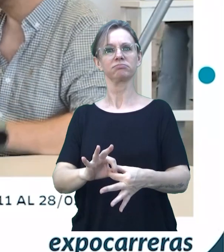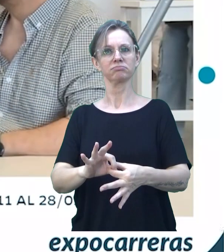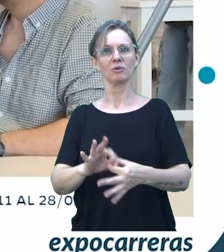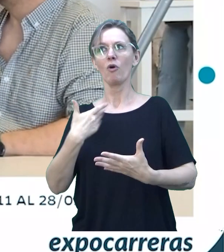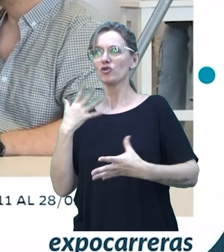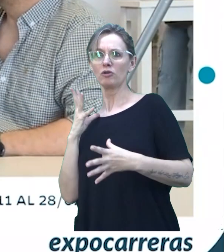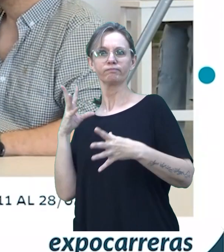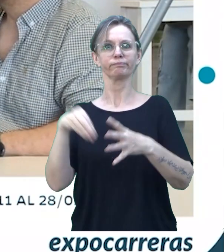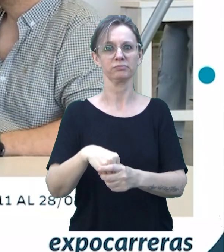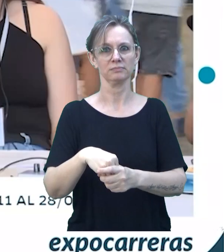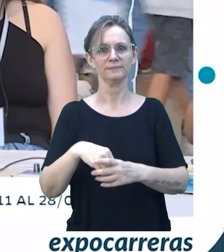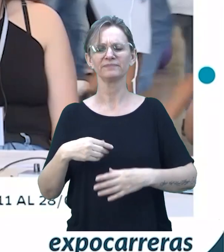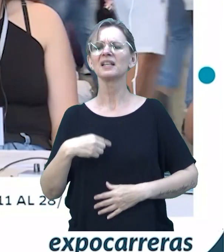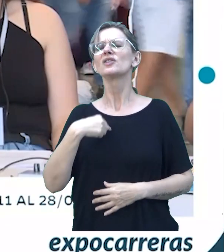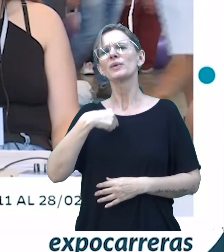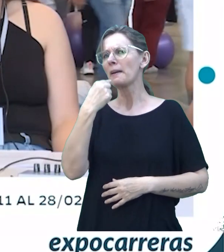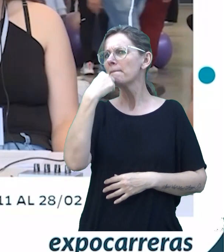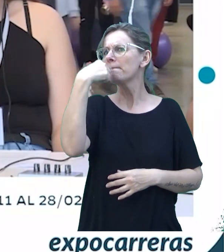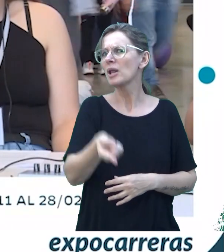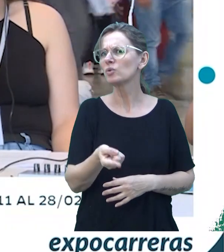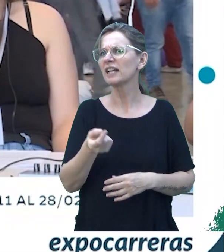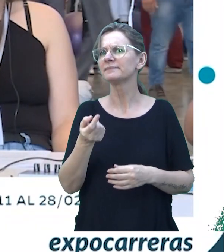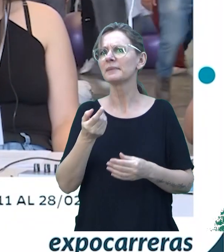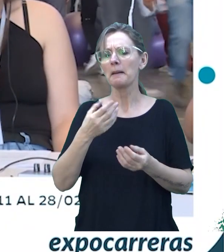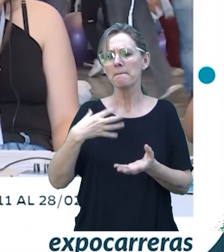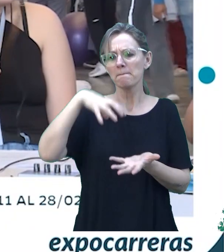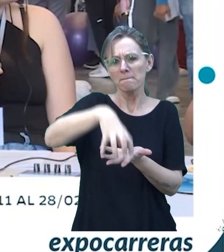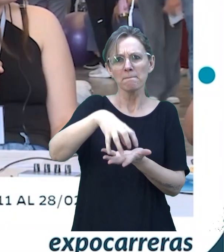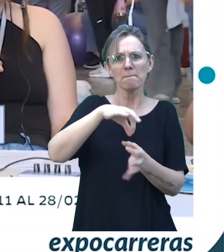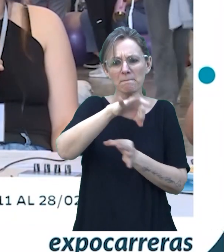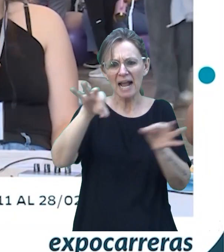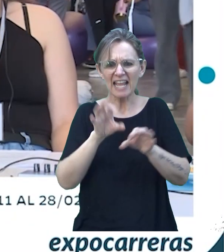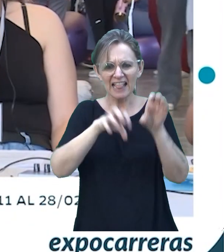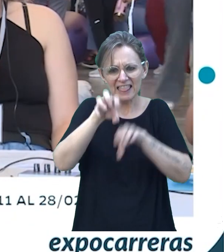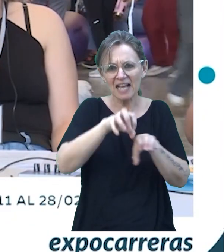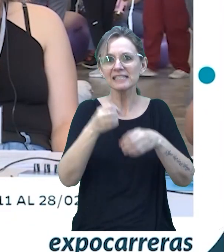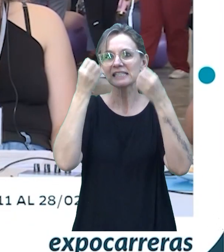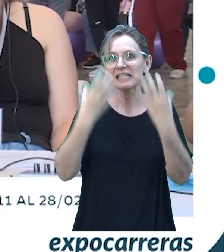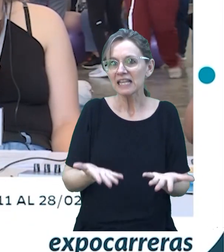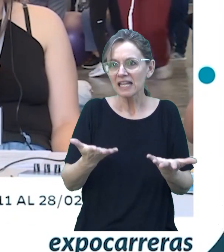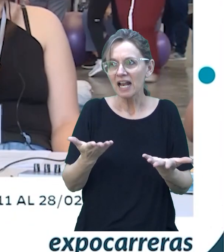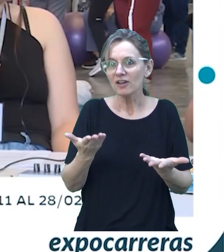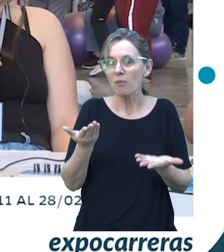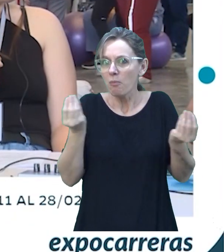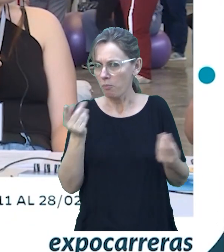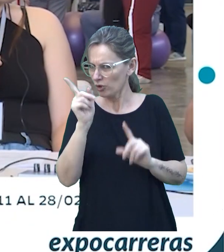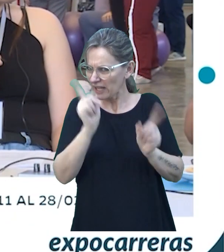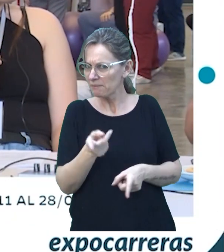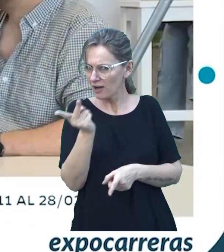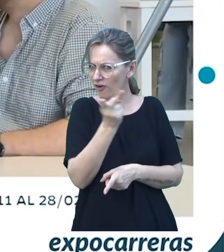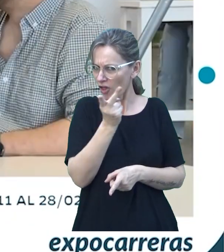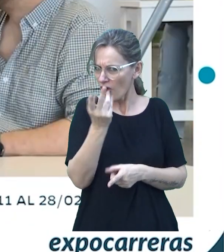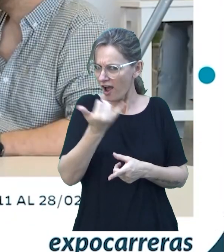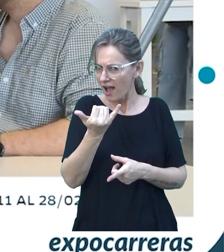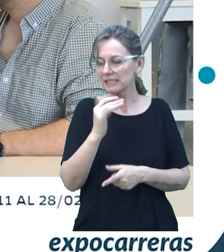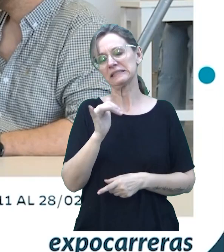Voy a hacer una pregunta. ¿Qué onda con las maquetas? ¿Cómo te llevas con las maquetas? ¿Cómo se lleva con las maquetas? ¿Vos también tenés maquetas? Sí, sí, sí, nosotros